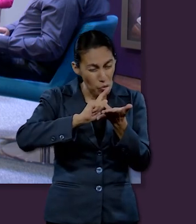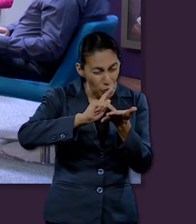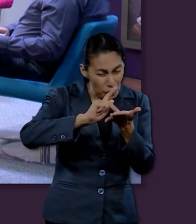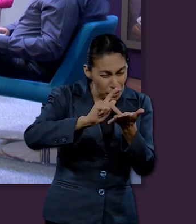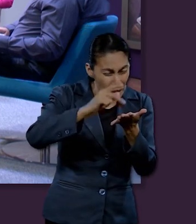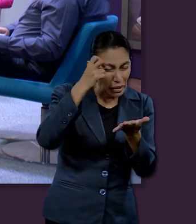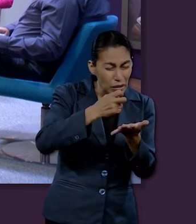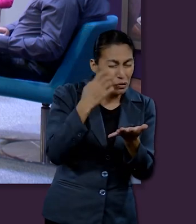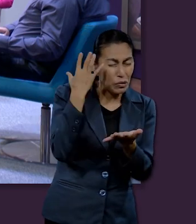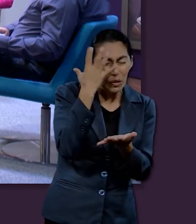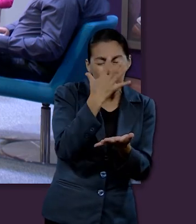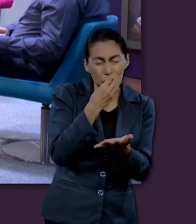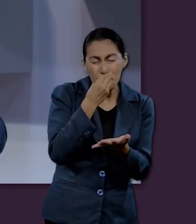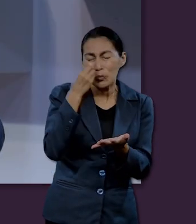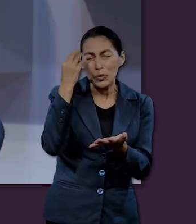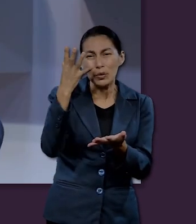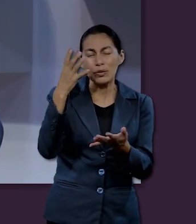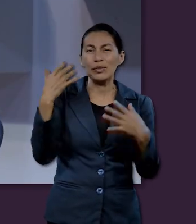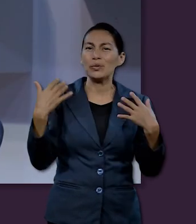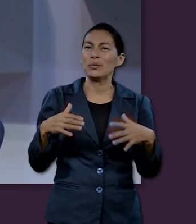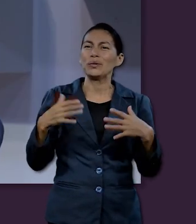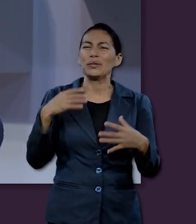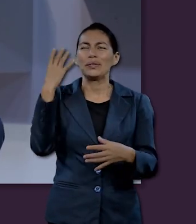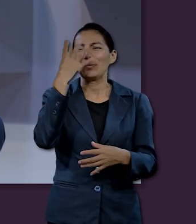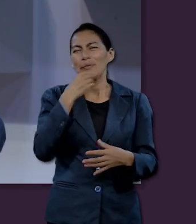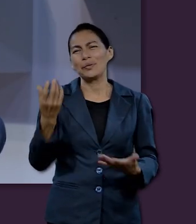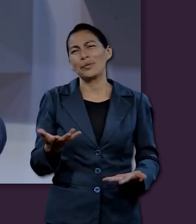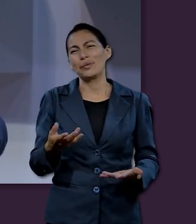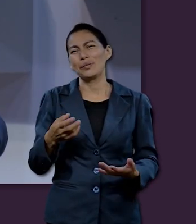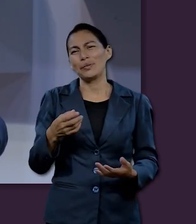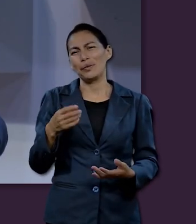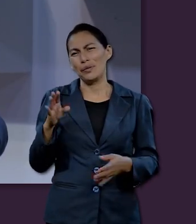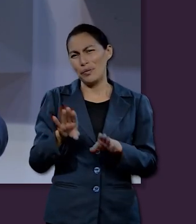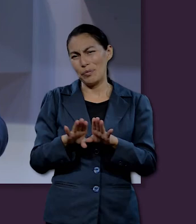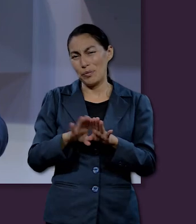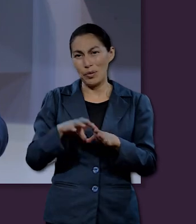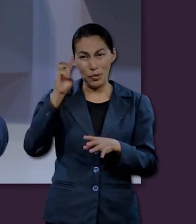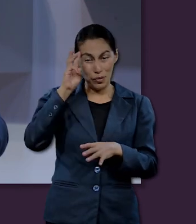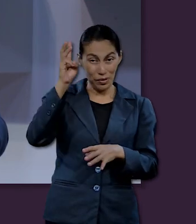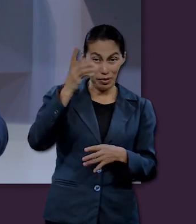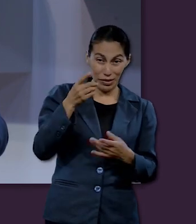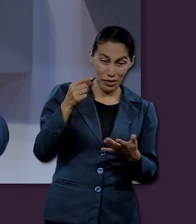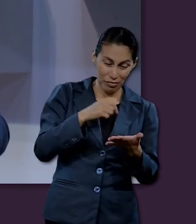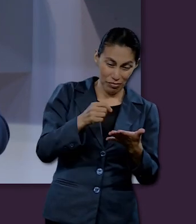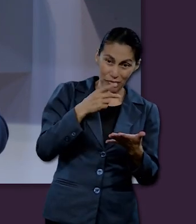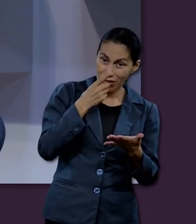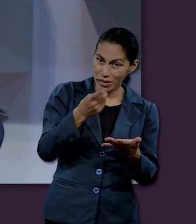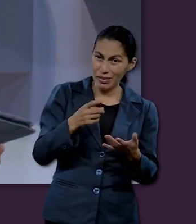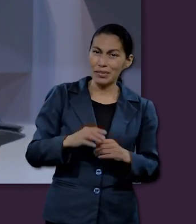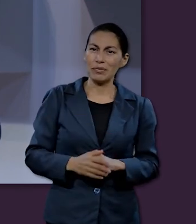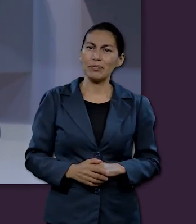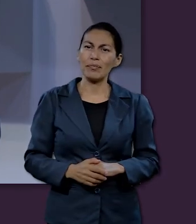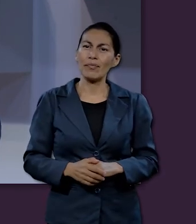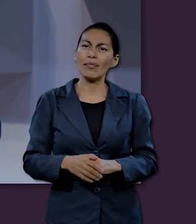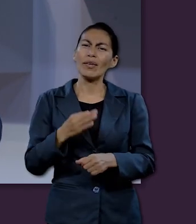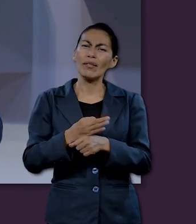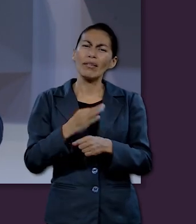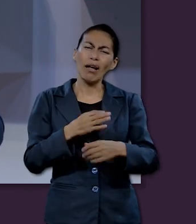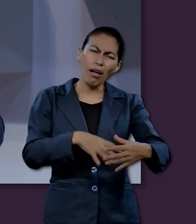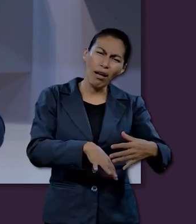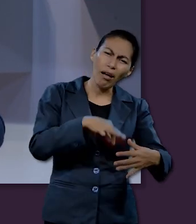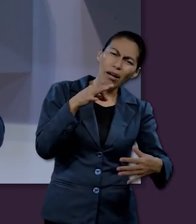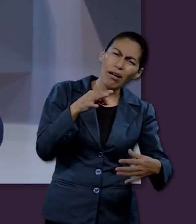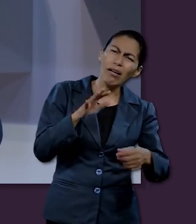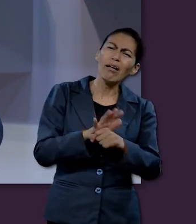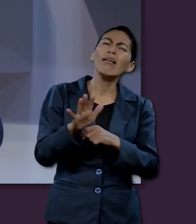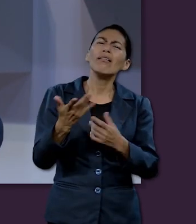mineral precioso. Qué bonito, ¿no? Esas palabras que nos da esta escritora. Entonces, ¿con qué nos quedamos de